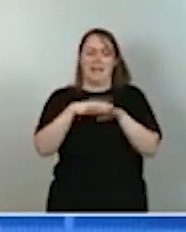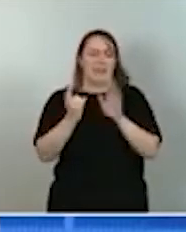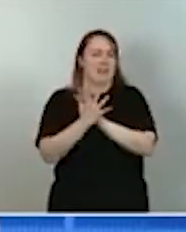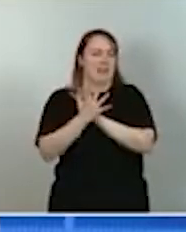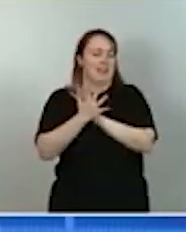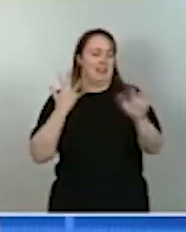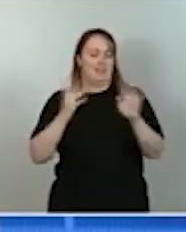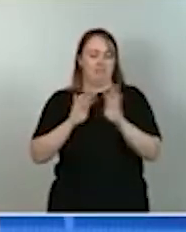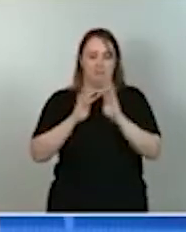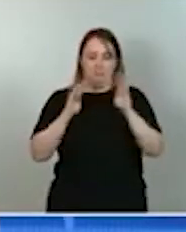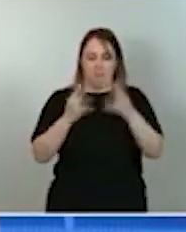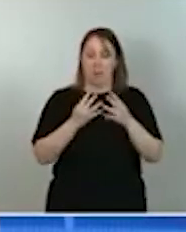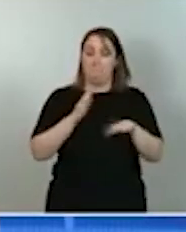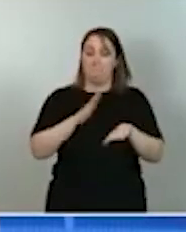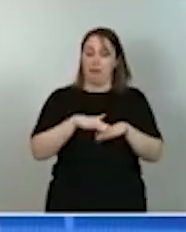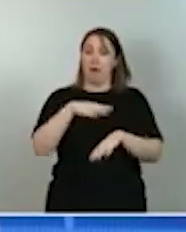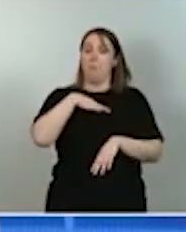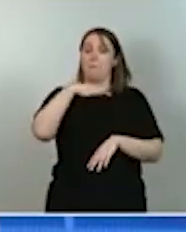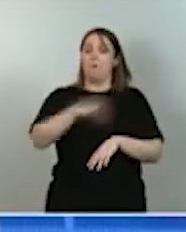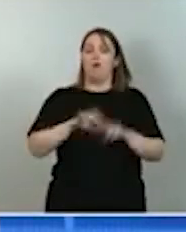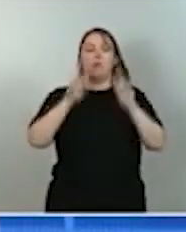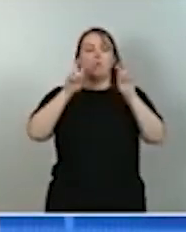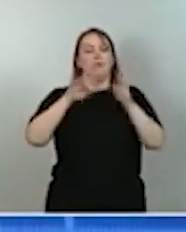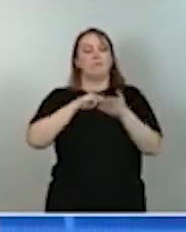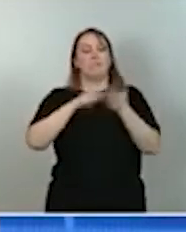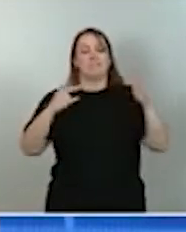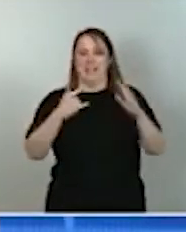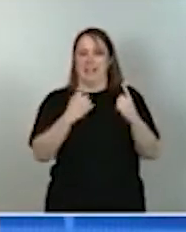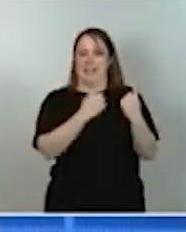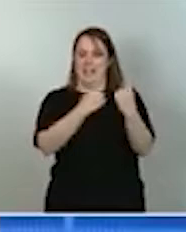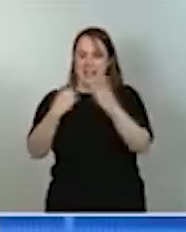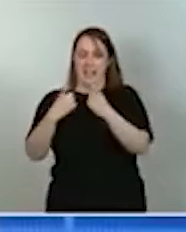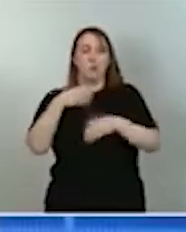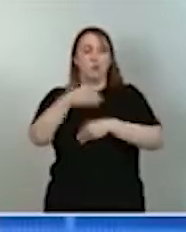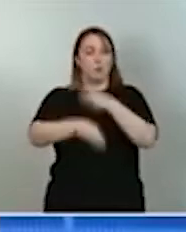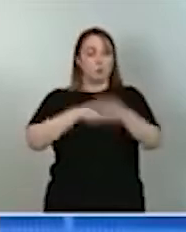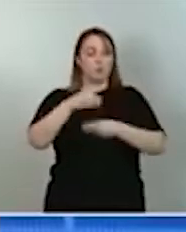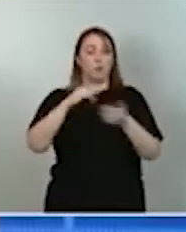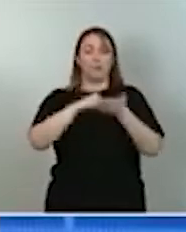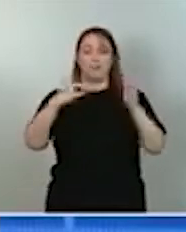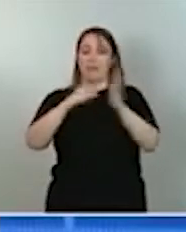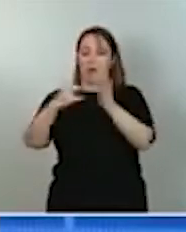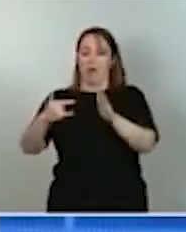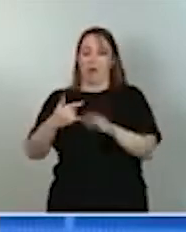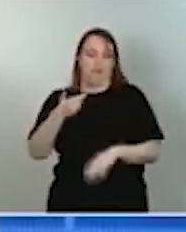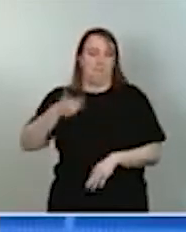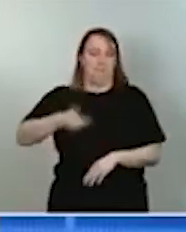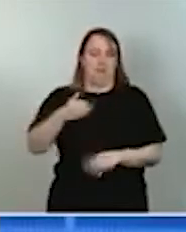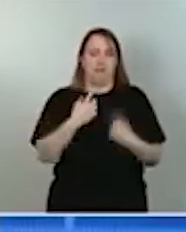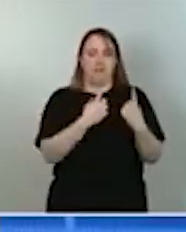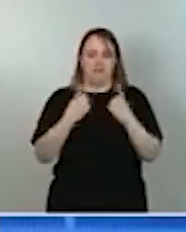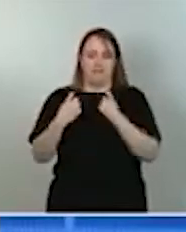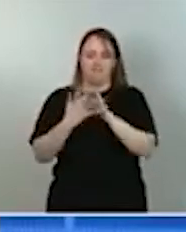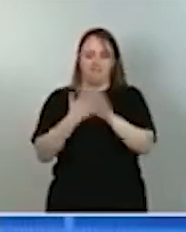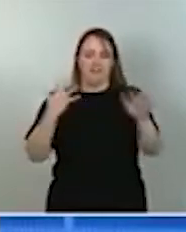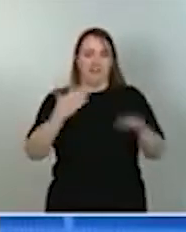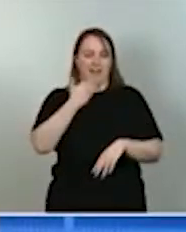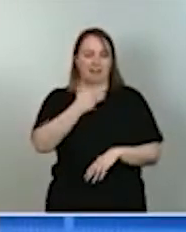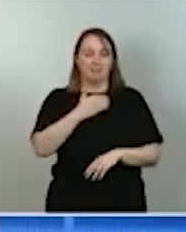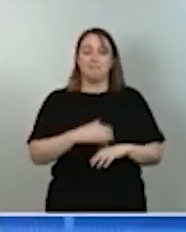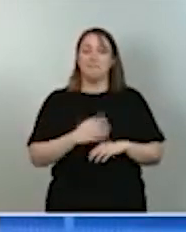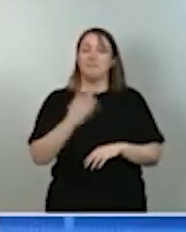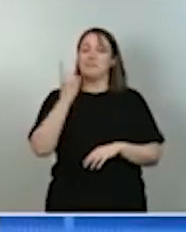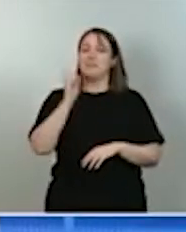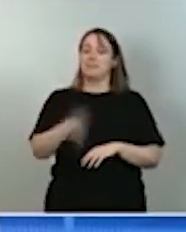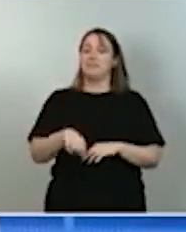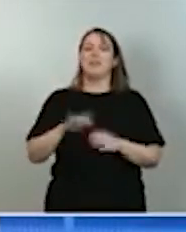para soportar las nuevas necesidades de uso y el despliegue de las nuevas tecnologías. También tenemos un buen punto de partida en la digitalización de